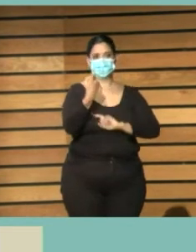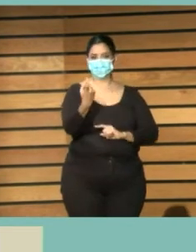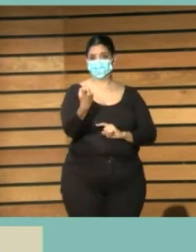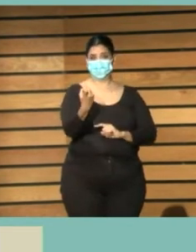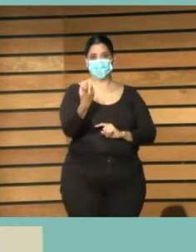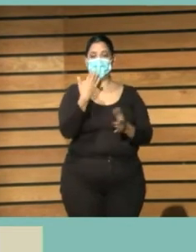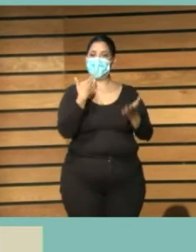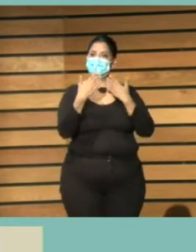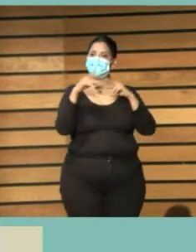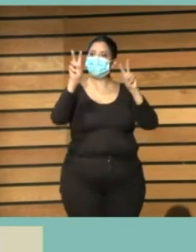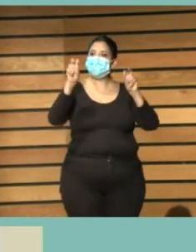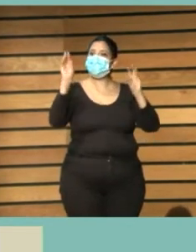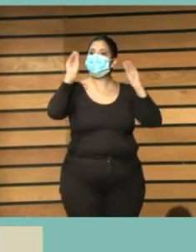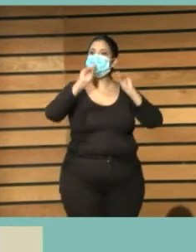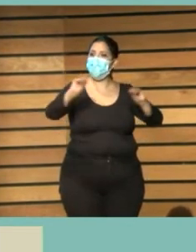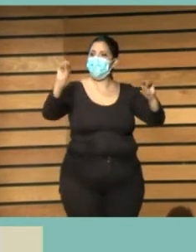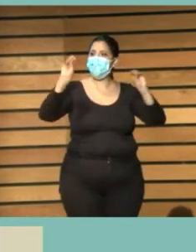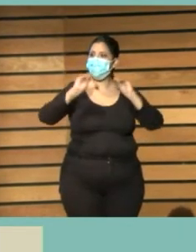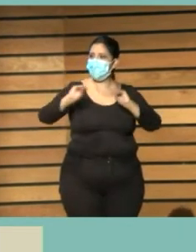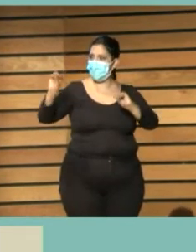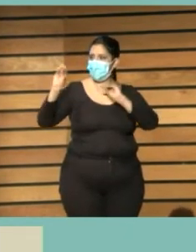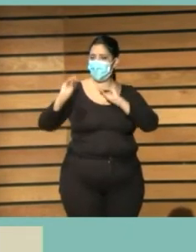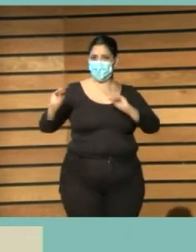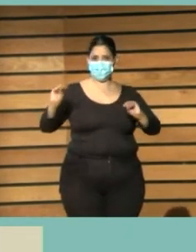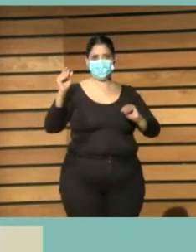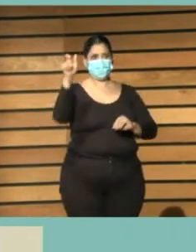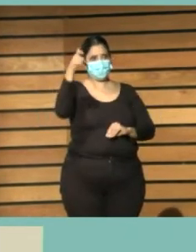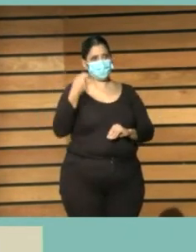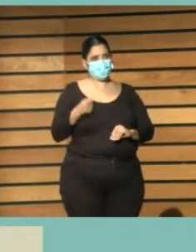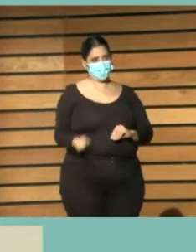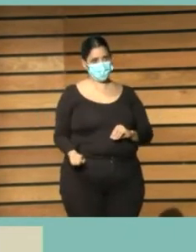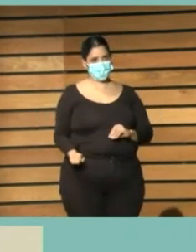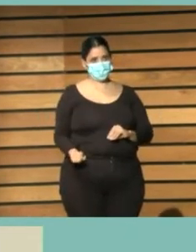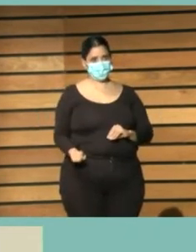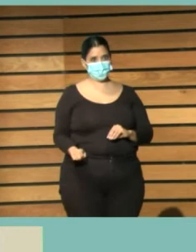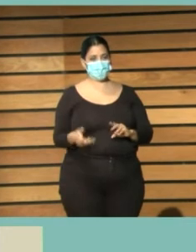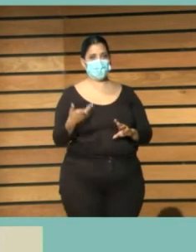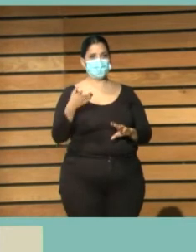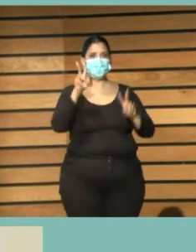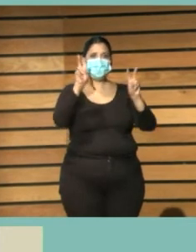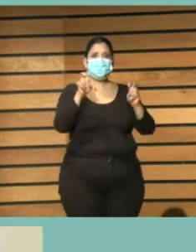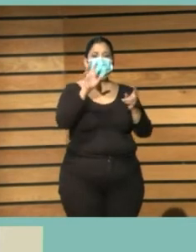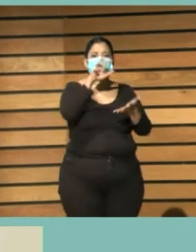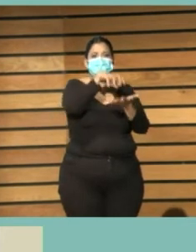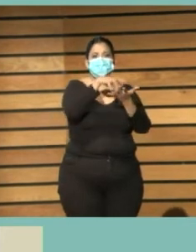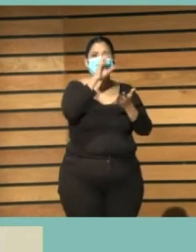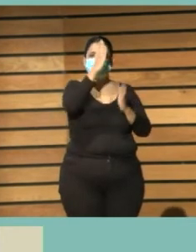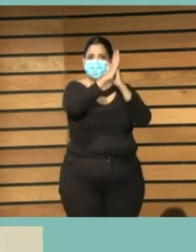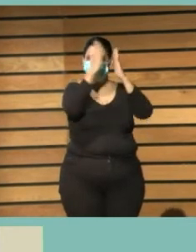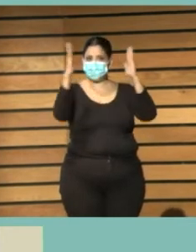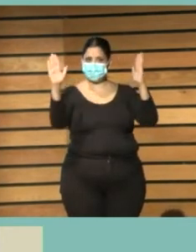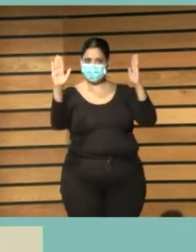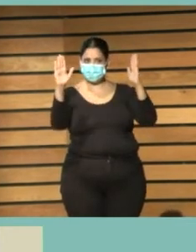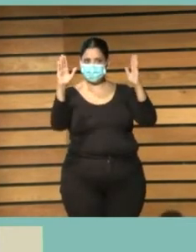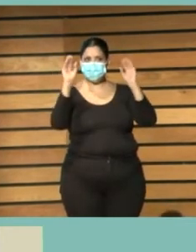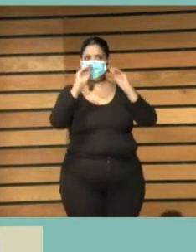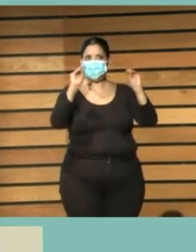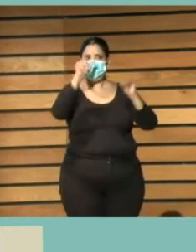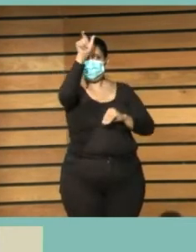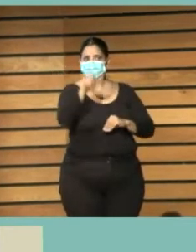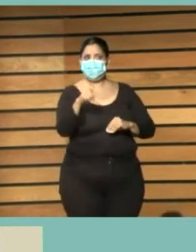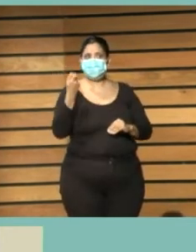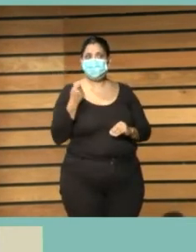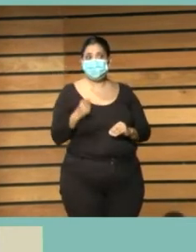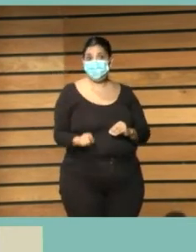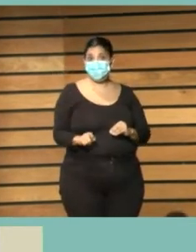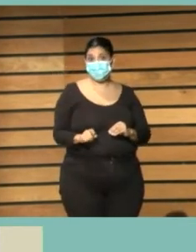hablado mucho de la formación que tenemos el personal que estamos delante de las bibliotecas normalmente las personas que